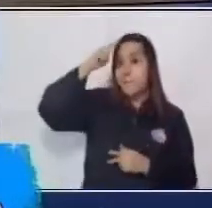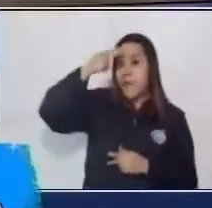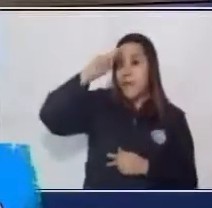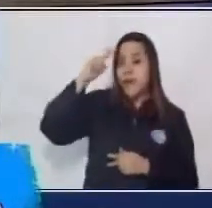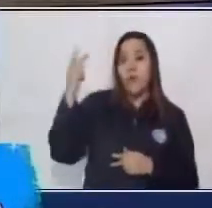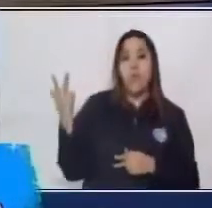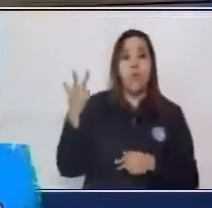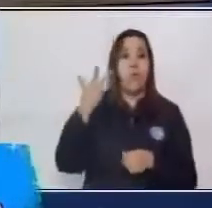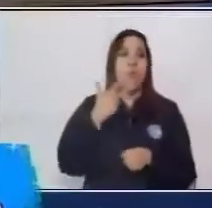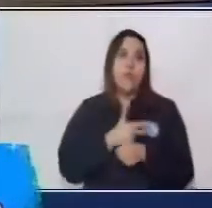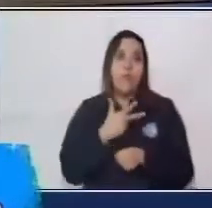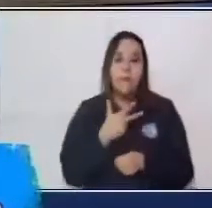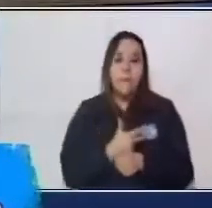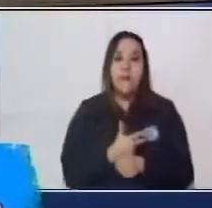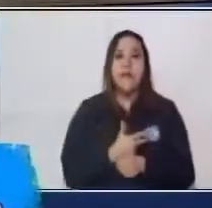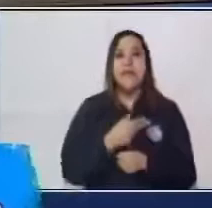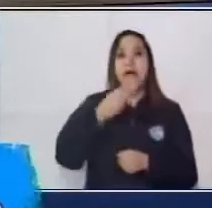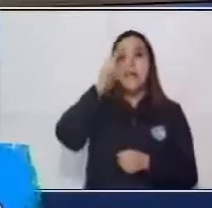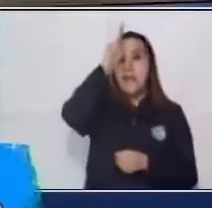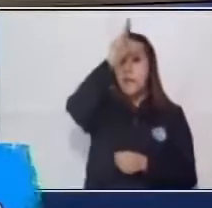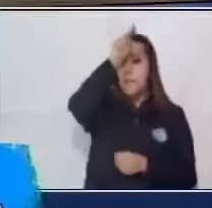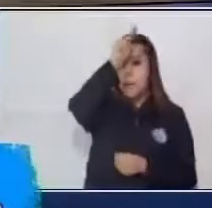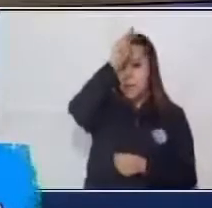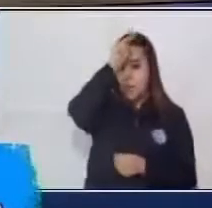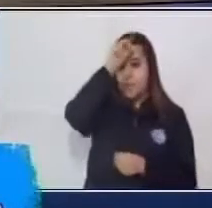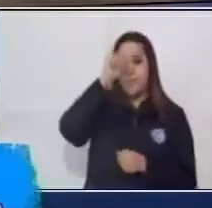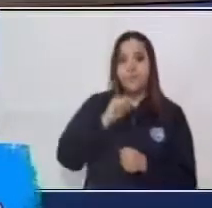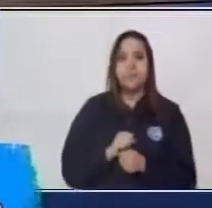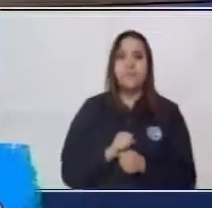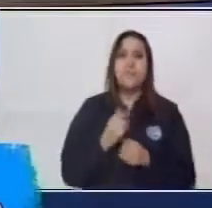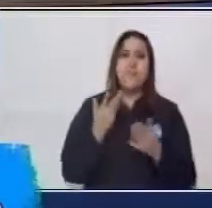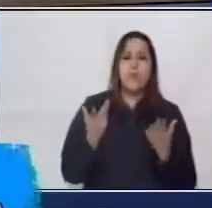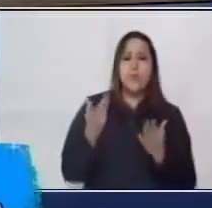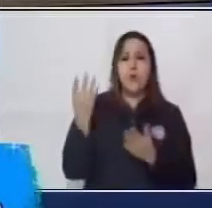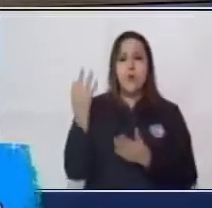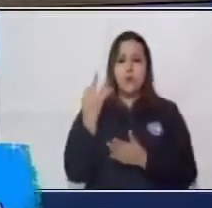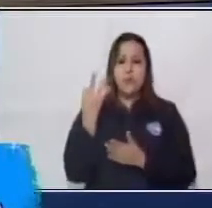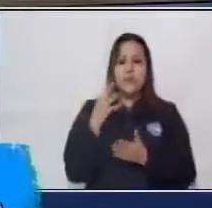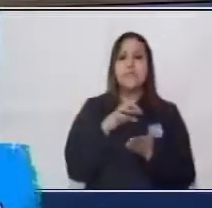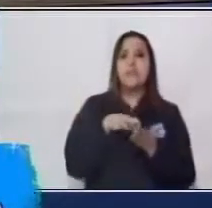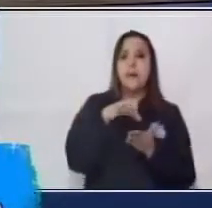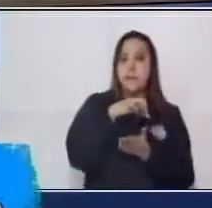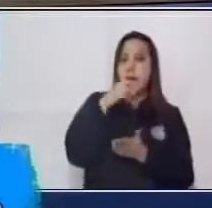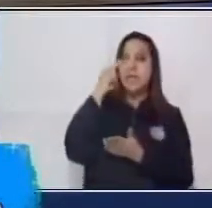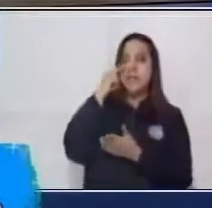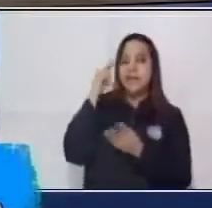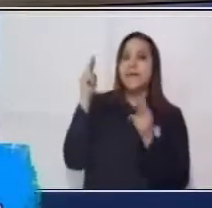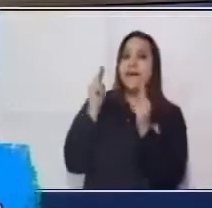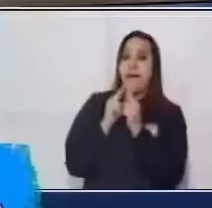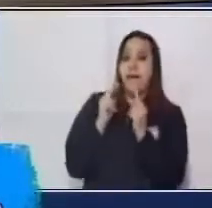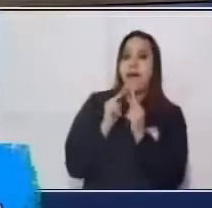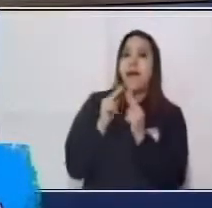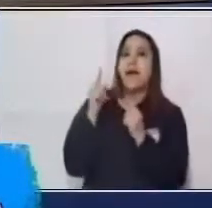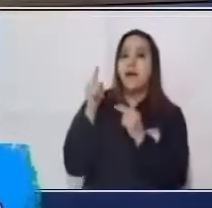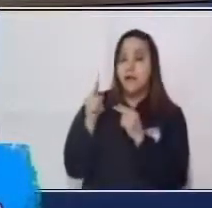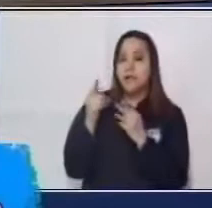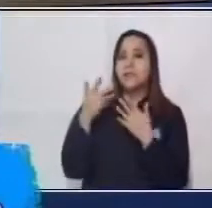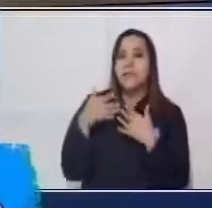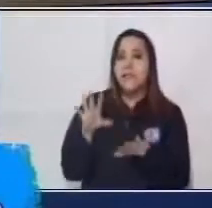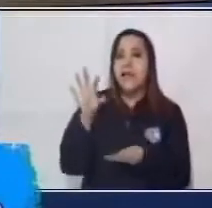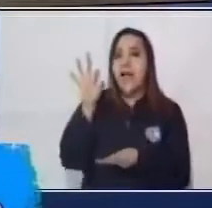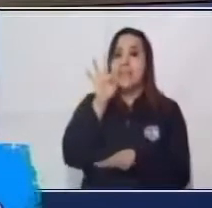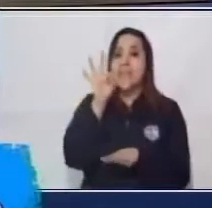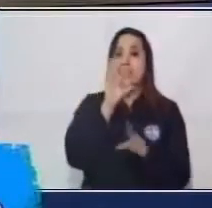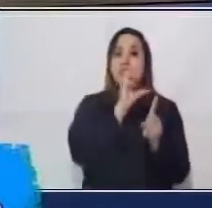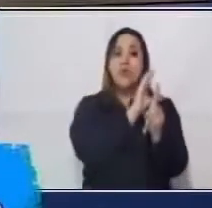Guatemala y el Perú. ¿Verdad? Son como los países que actualmente conocemos donde estaban estas tres